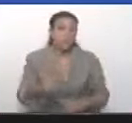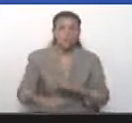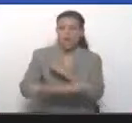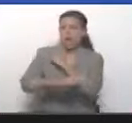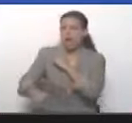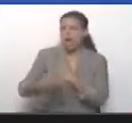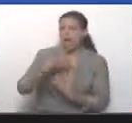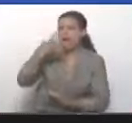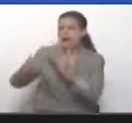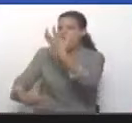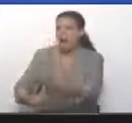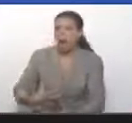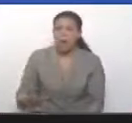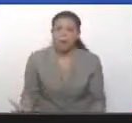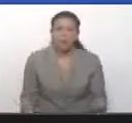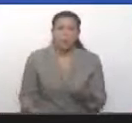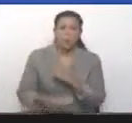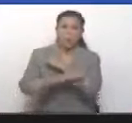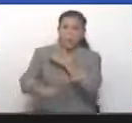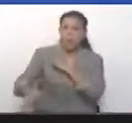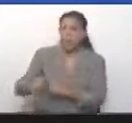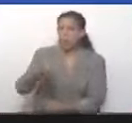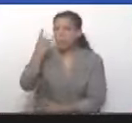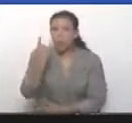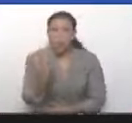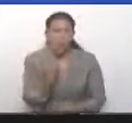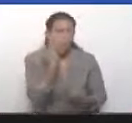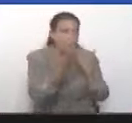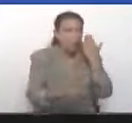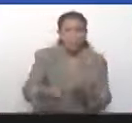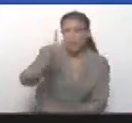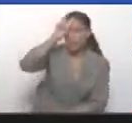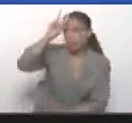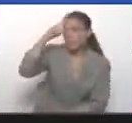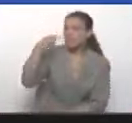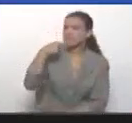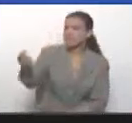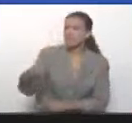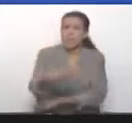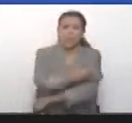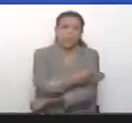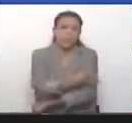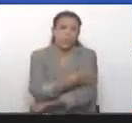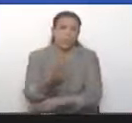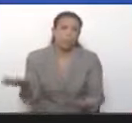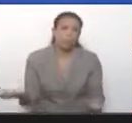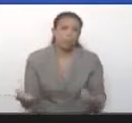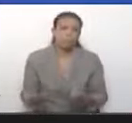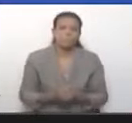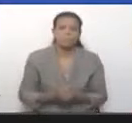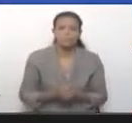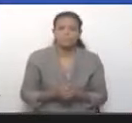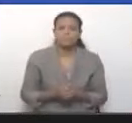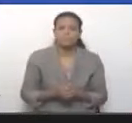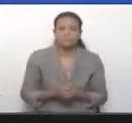no salimos a gritar las estupideces que esta extrema derecha ha gritado durante 24 años.